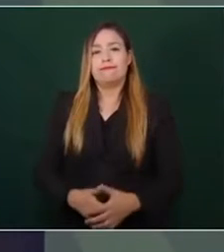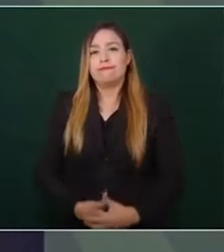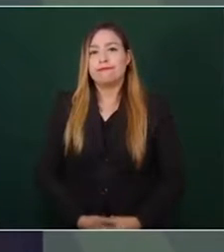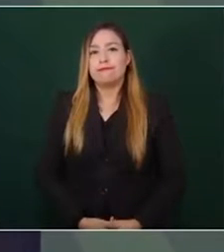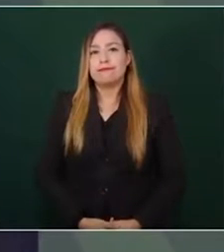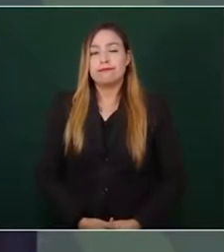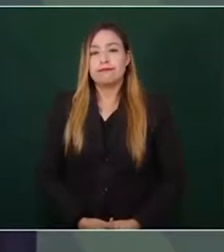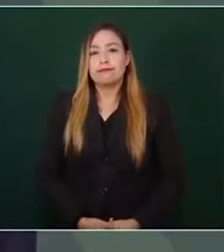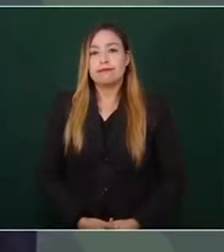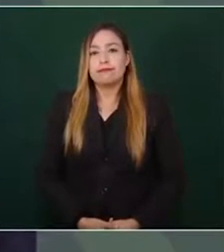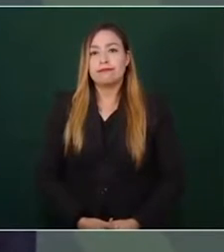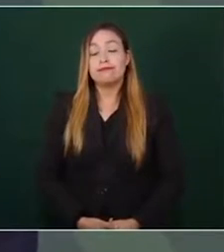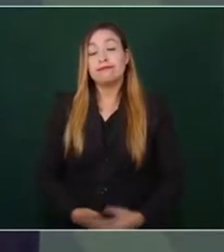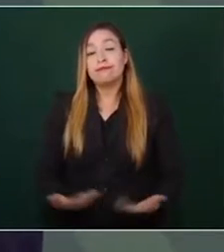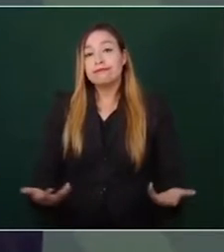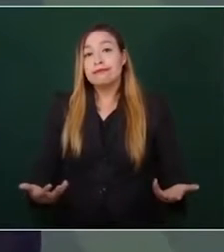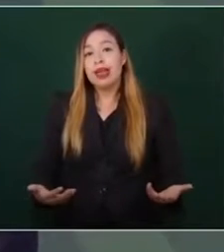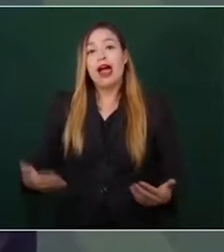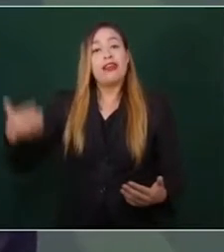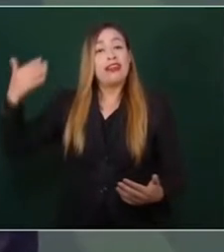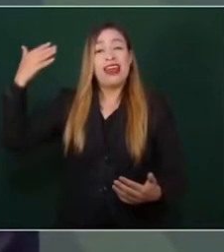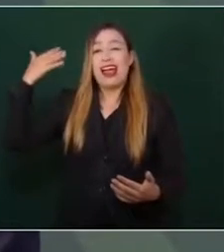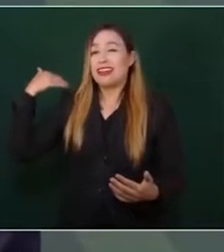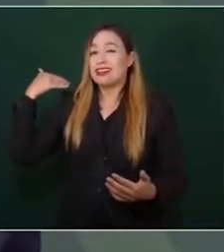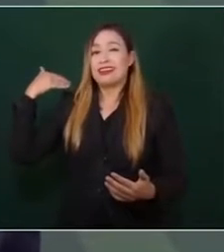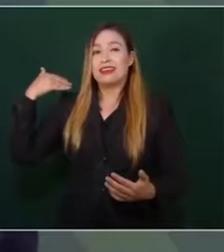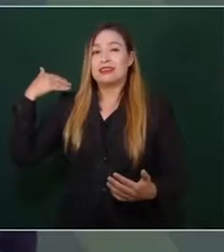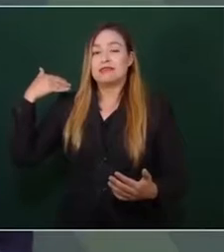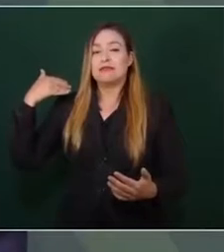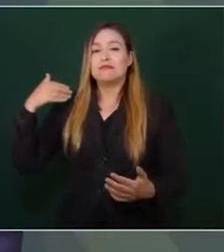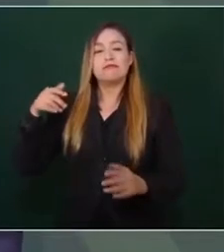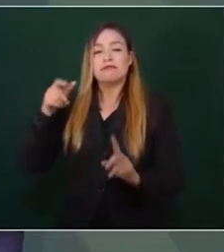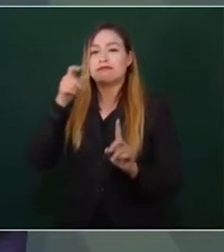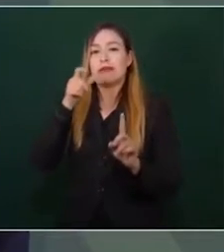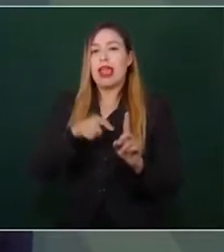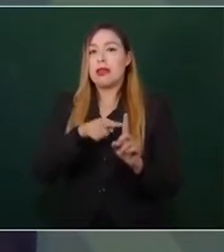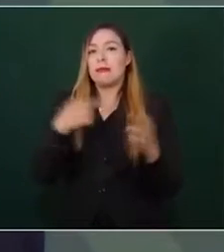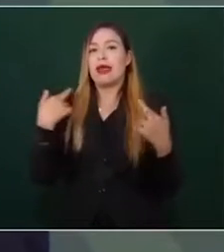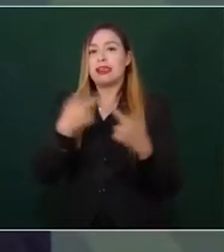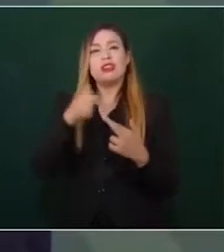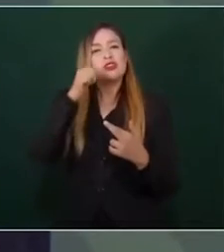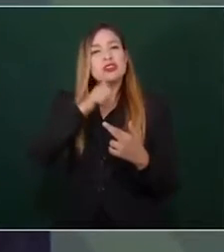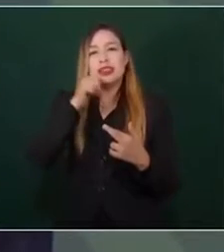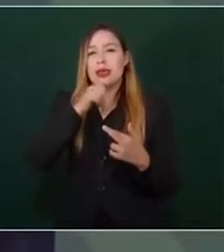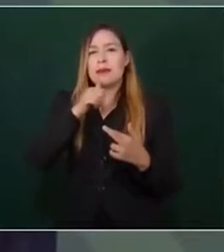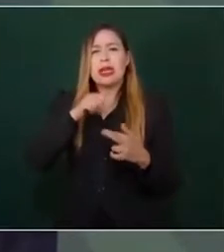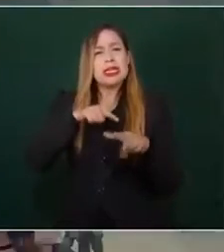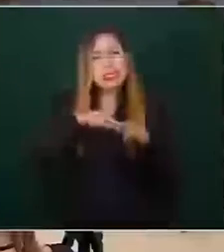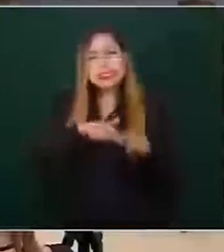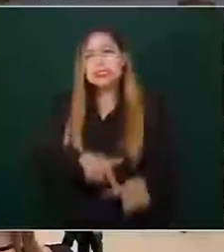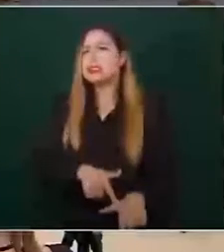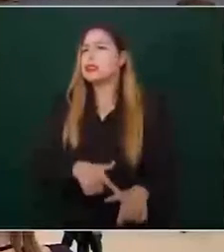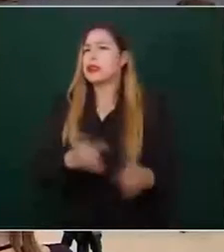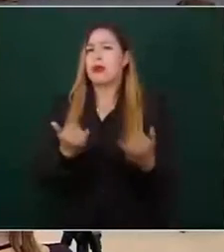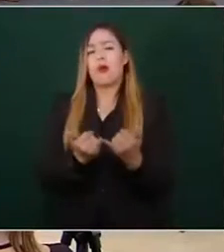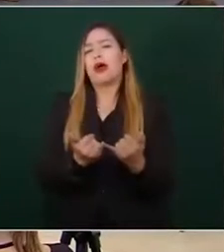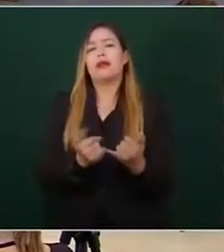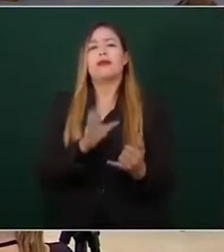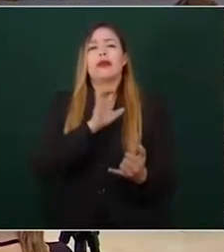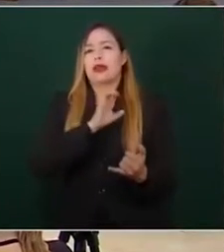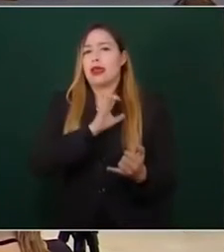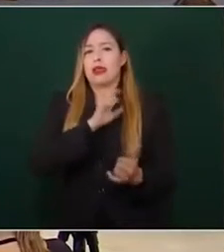Eran y siguen siendo, desde luego, muy queridos, muy respetados. Y hubo toda una